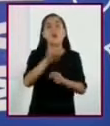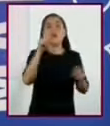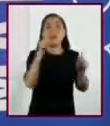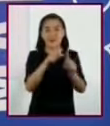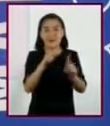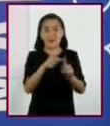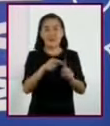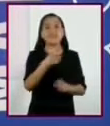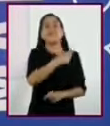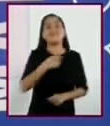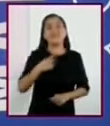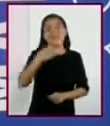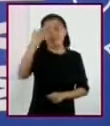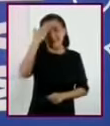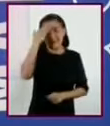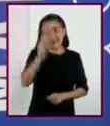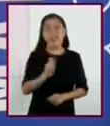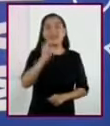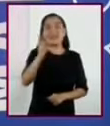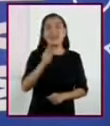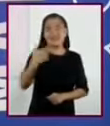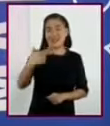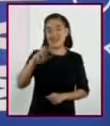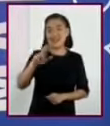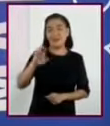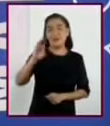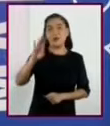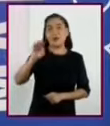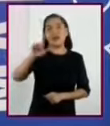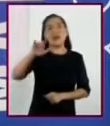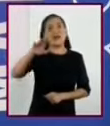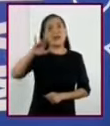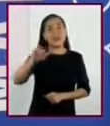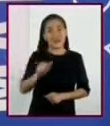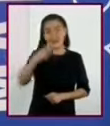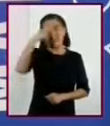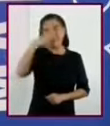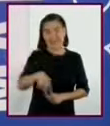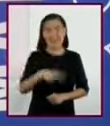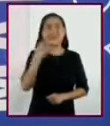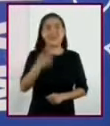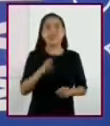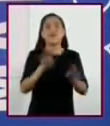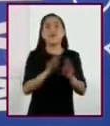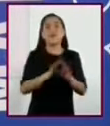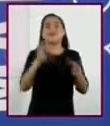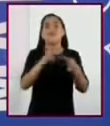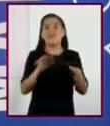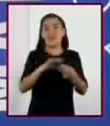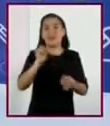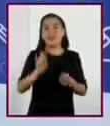es conocer qué es la herbolaria mexicana y qué importancias se le da en México.